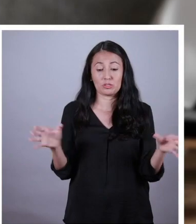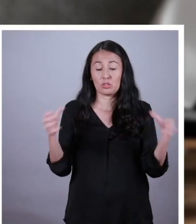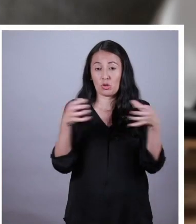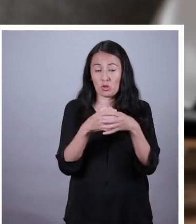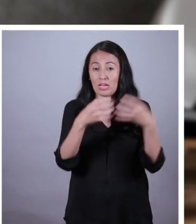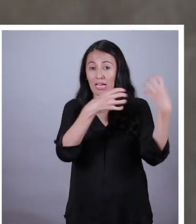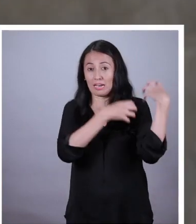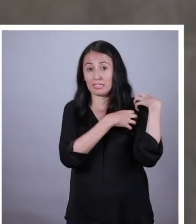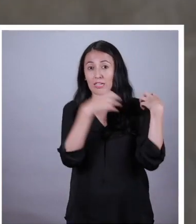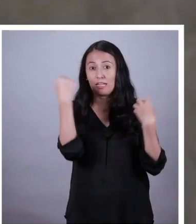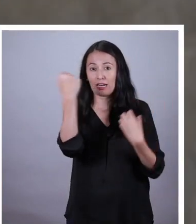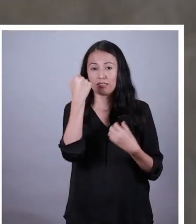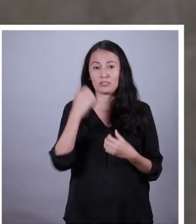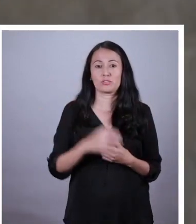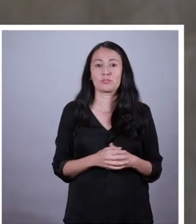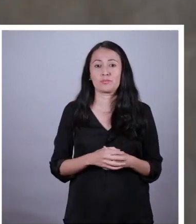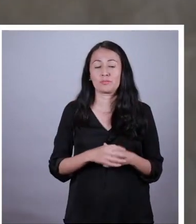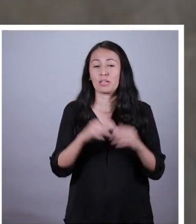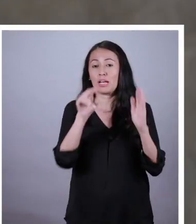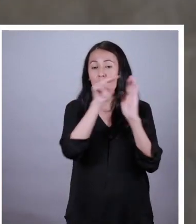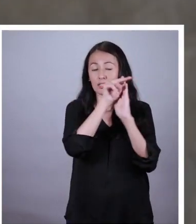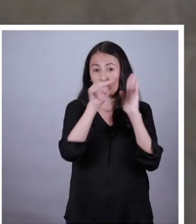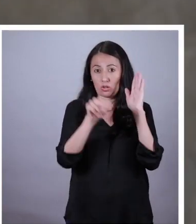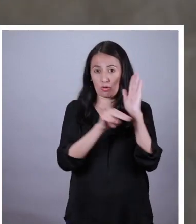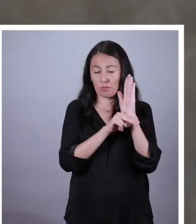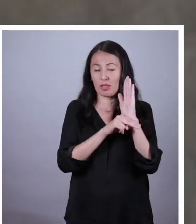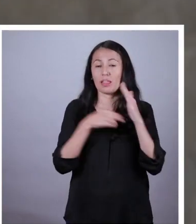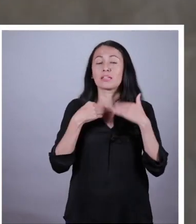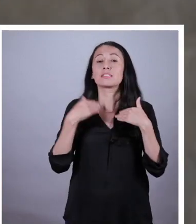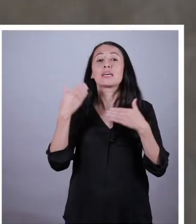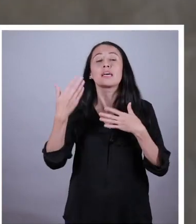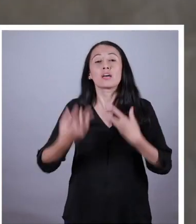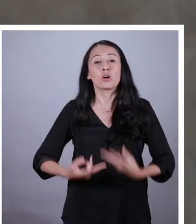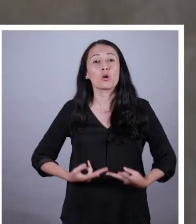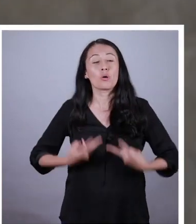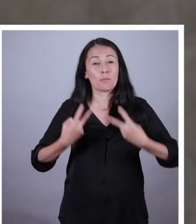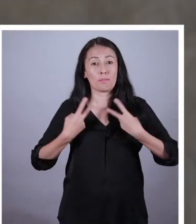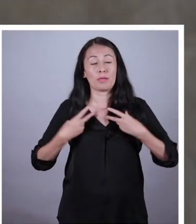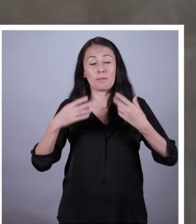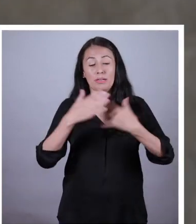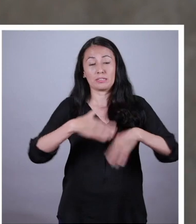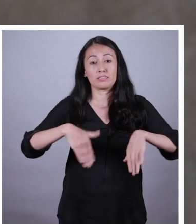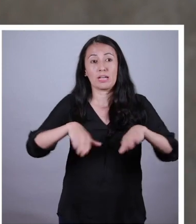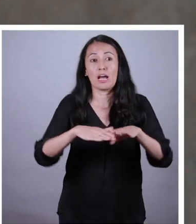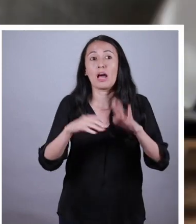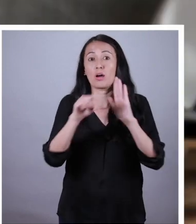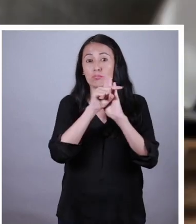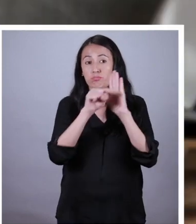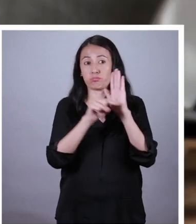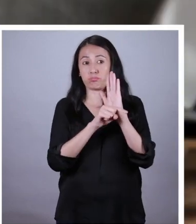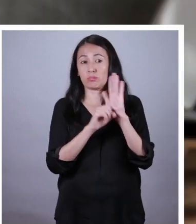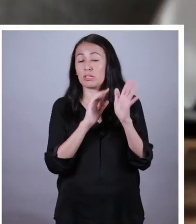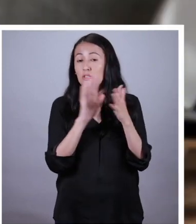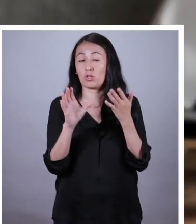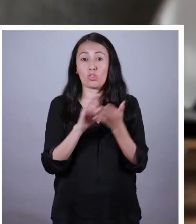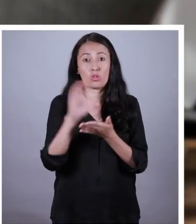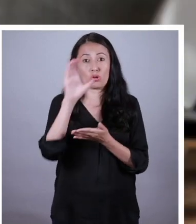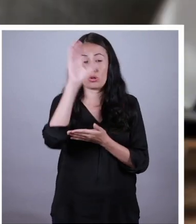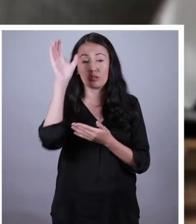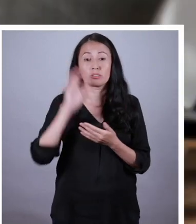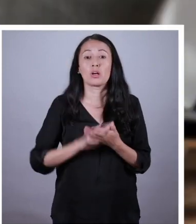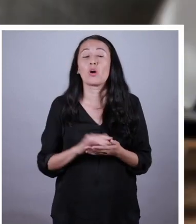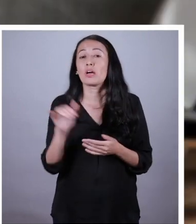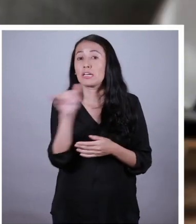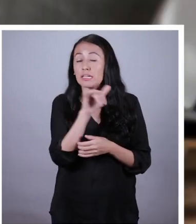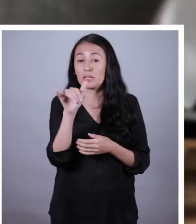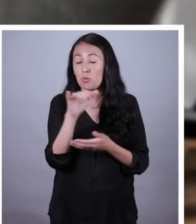bonitos y protegidos Las normas de convivencia están plasmadas en los documentos internos de todos los centros educativos Pero será deber del mismo